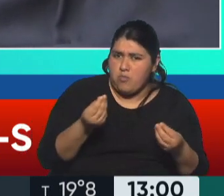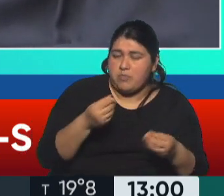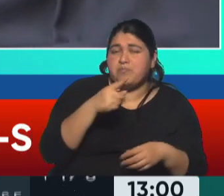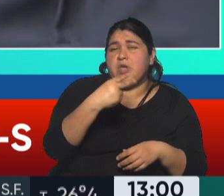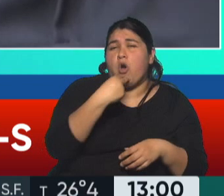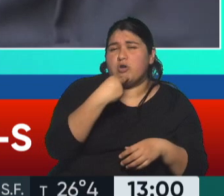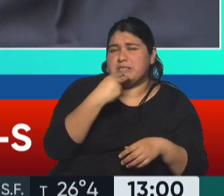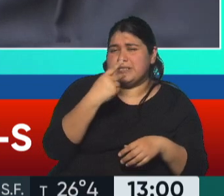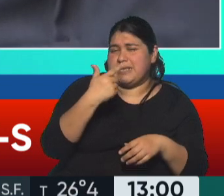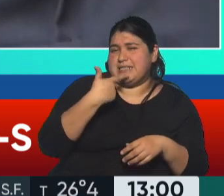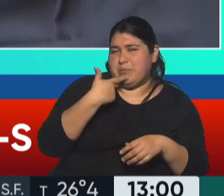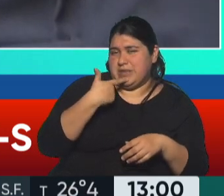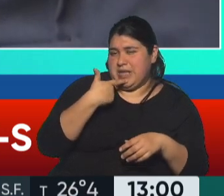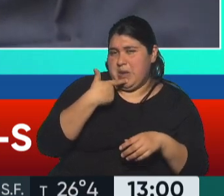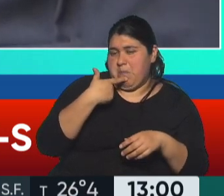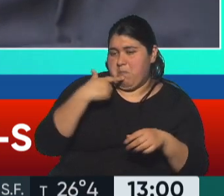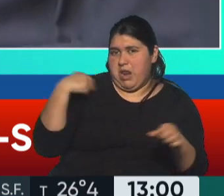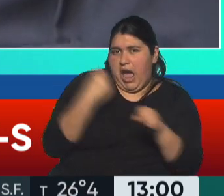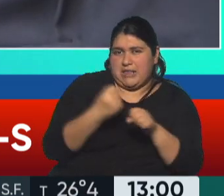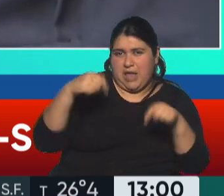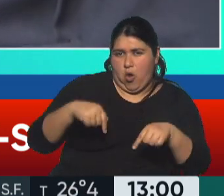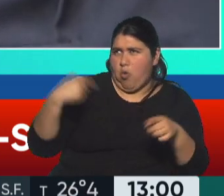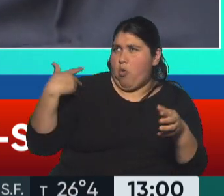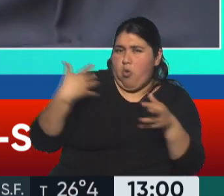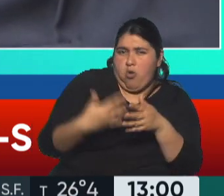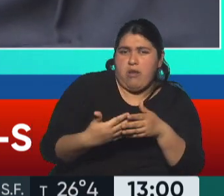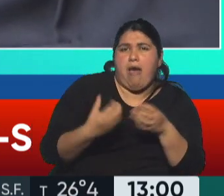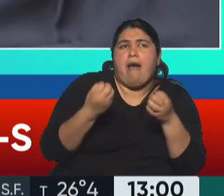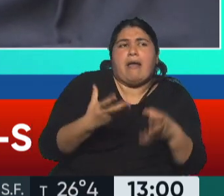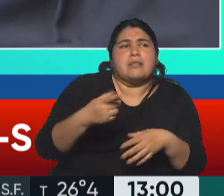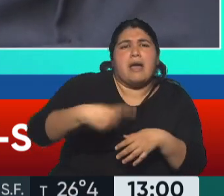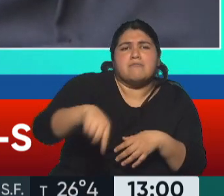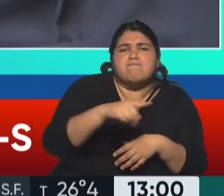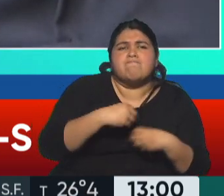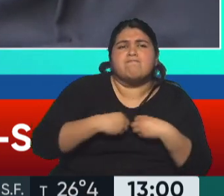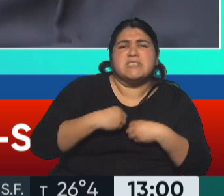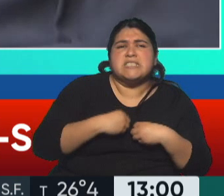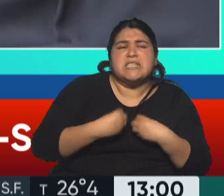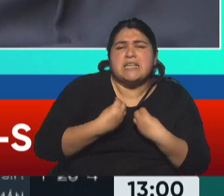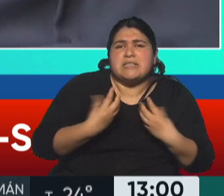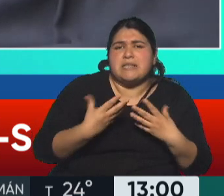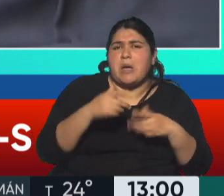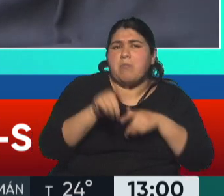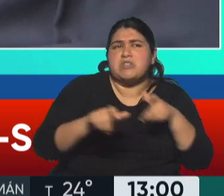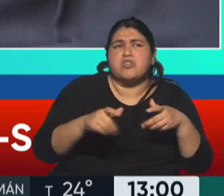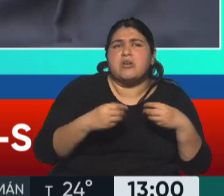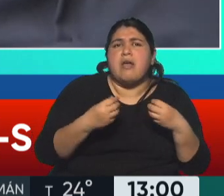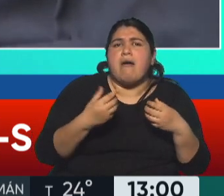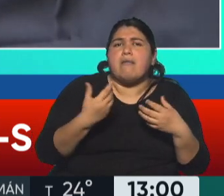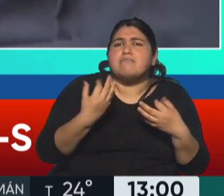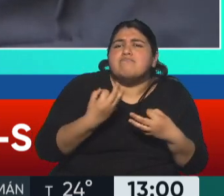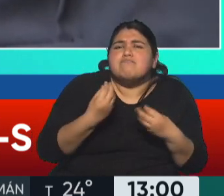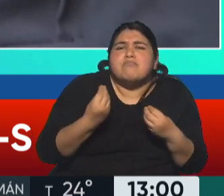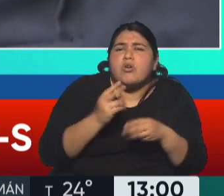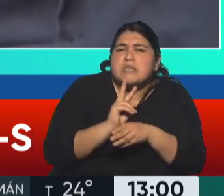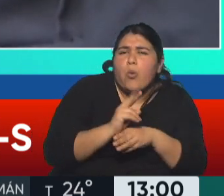septiembre hasta ahora, en ese arco de 20 años, ¿cómo evolucionó esa sensación de vulnerabilidad para los que viven en Estados Unidos? Por eso te preguntaba, ¿hace